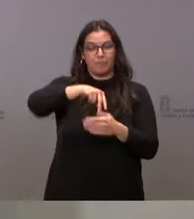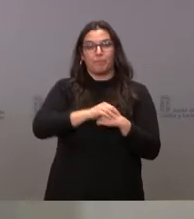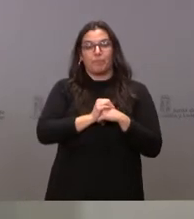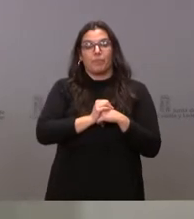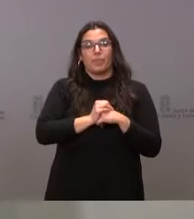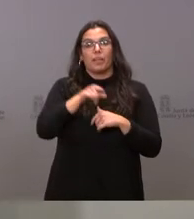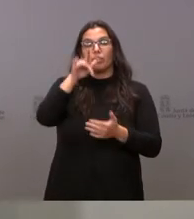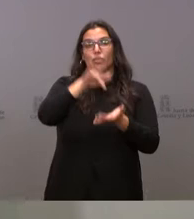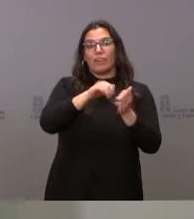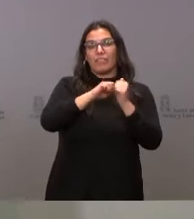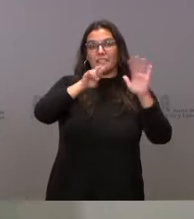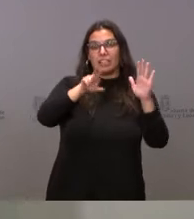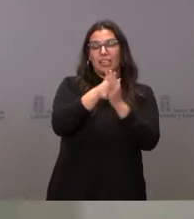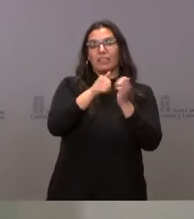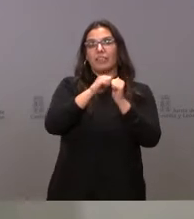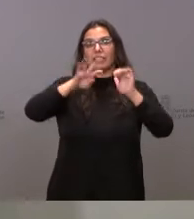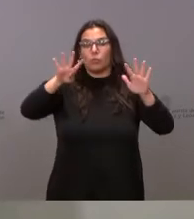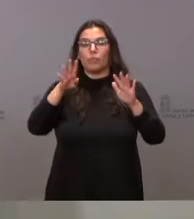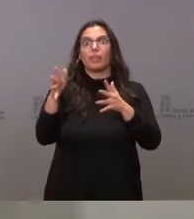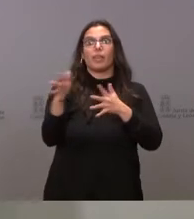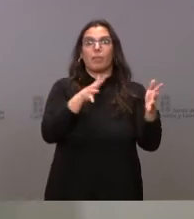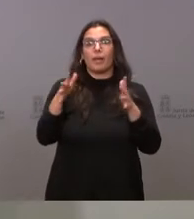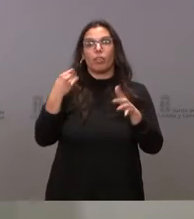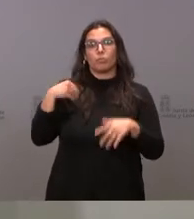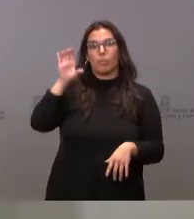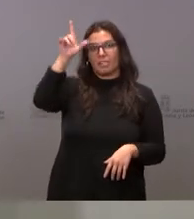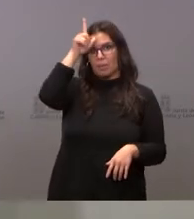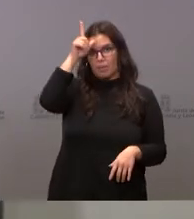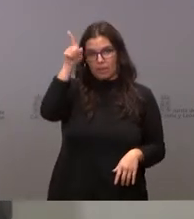celebrar del veintisiete al veintinueve de marzo en Dusseldorf, Alemania.